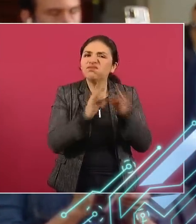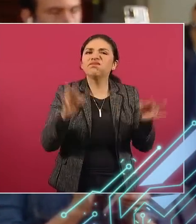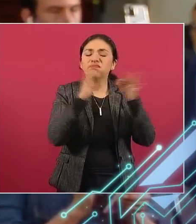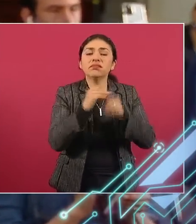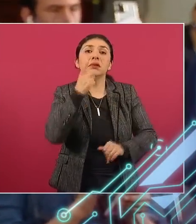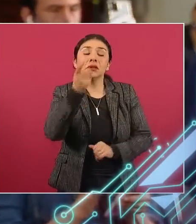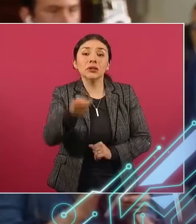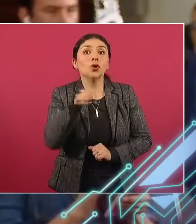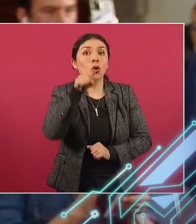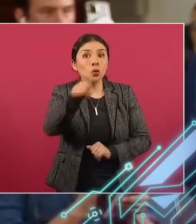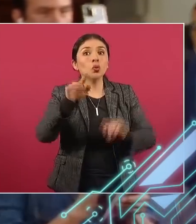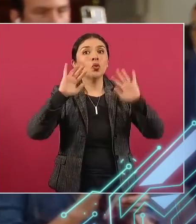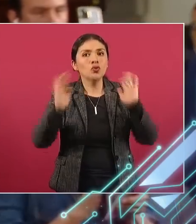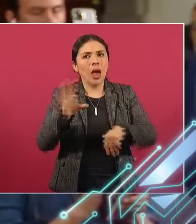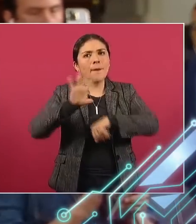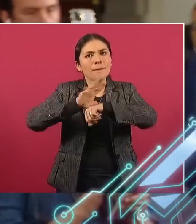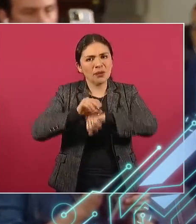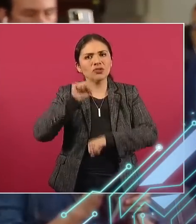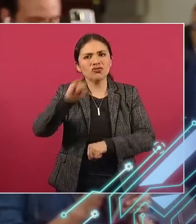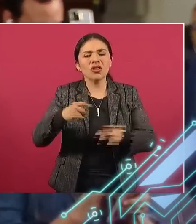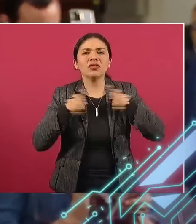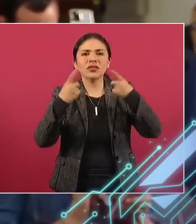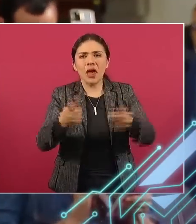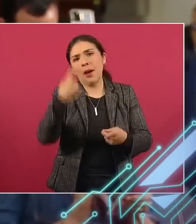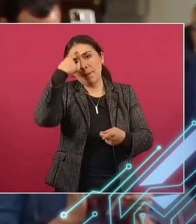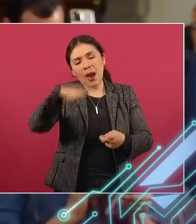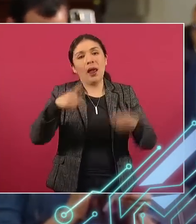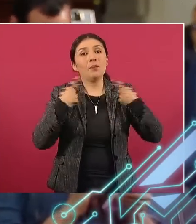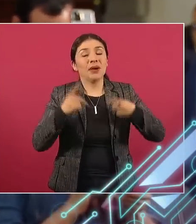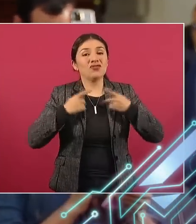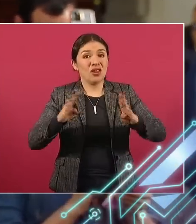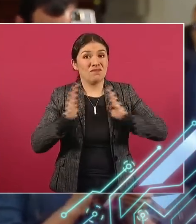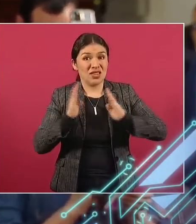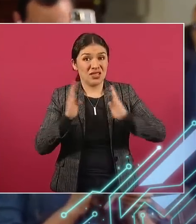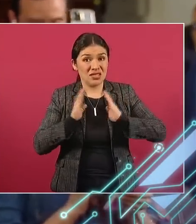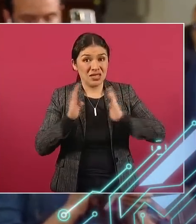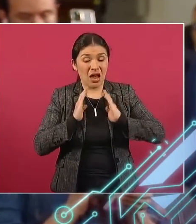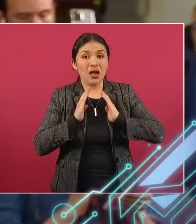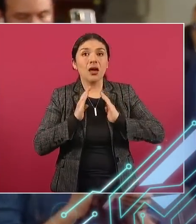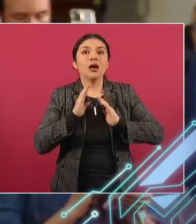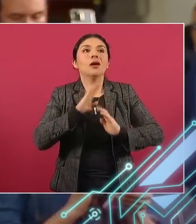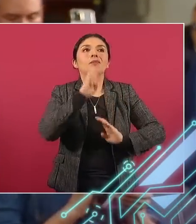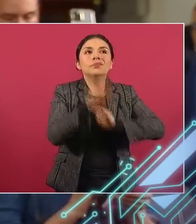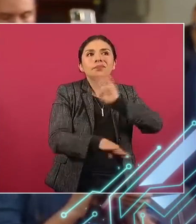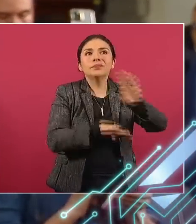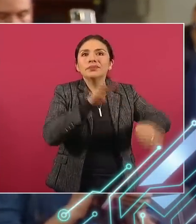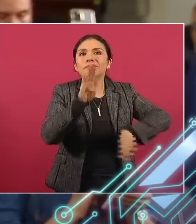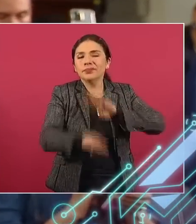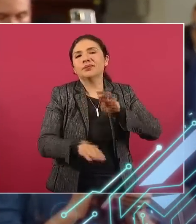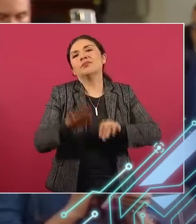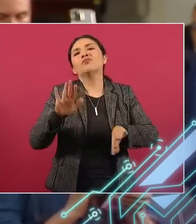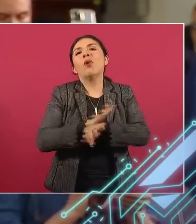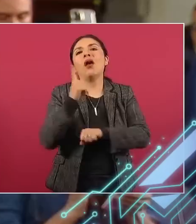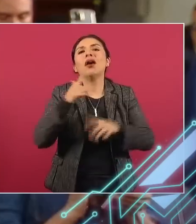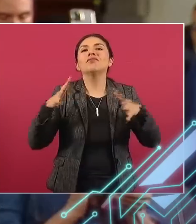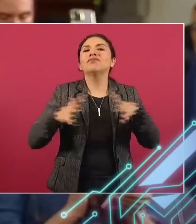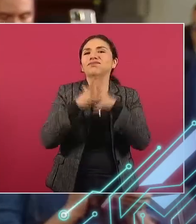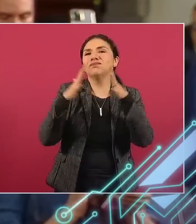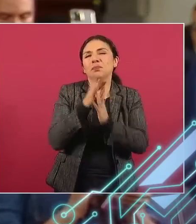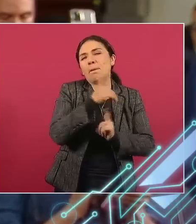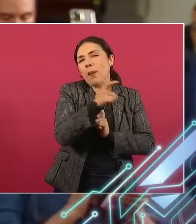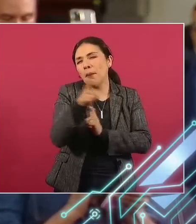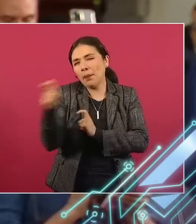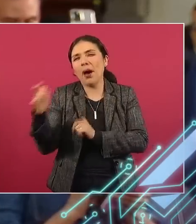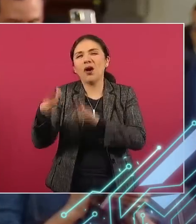que se inscribieran los nombres de los militares que cayeron en el cumplimiento de su deber, así lo dijo,